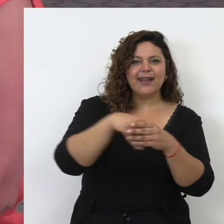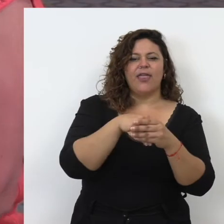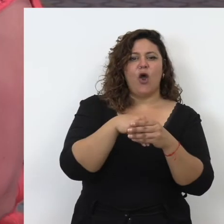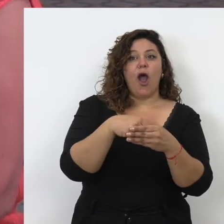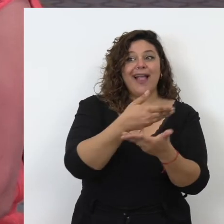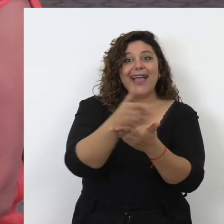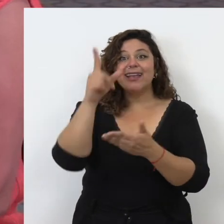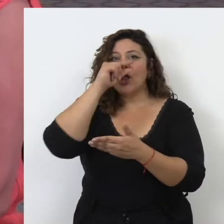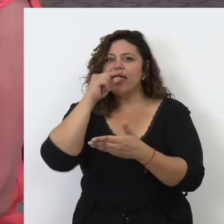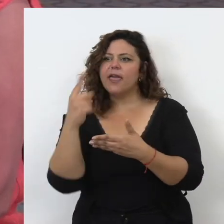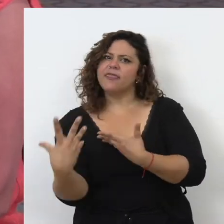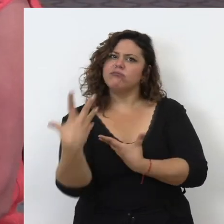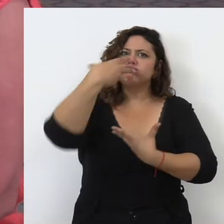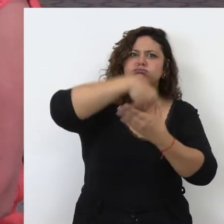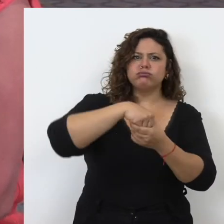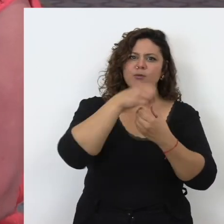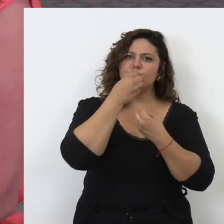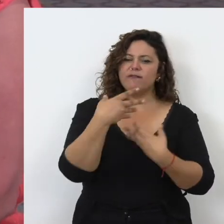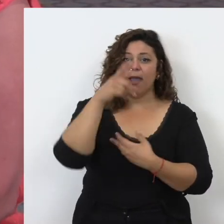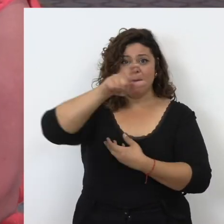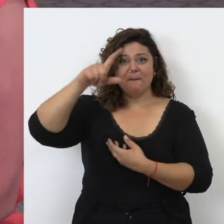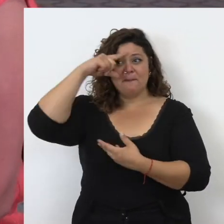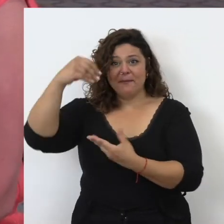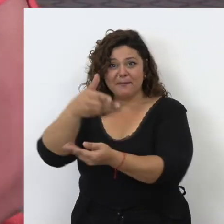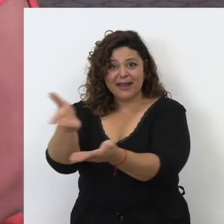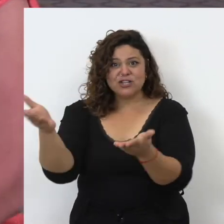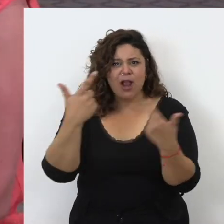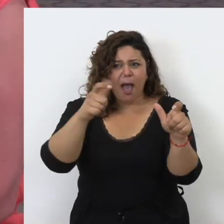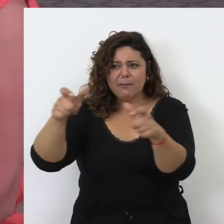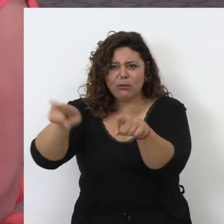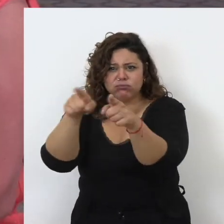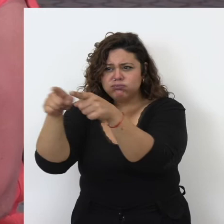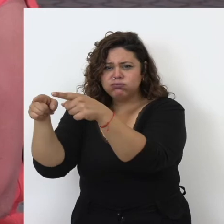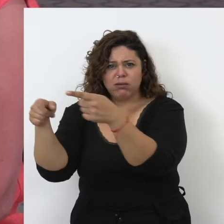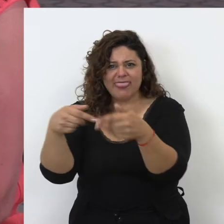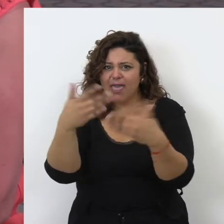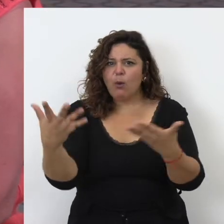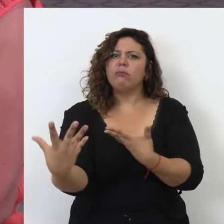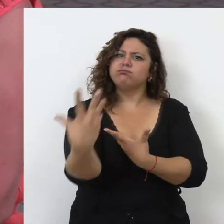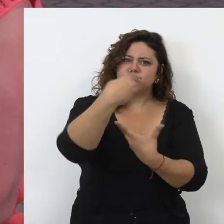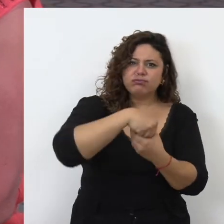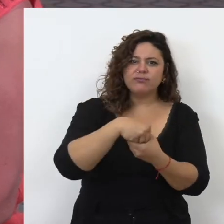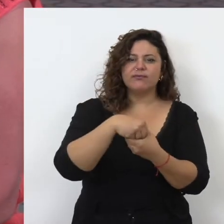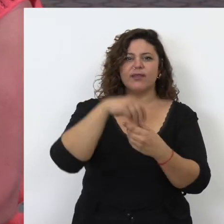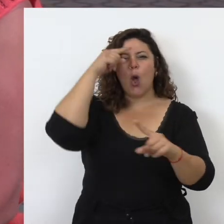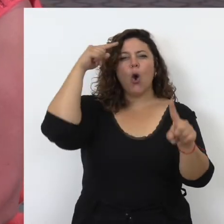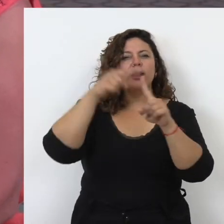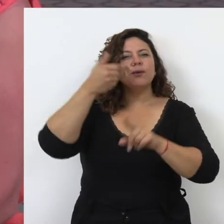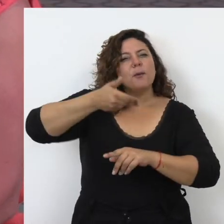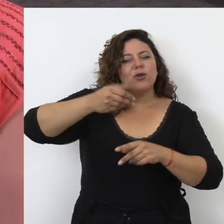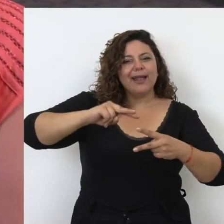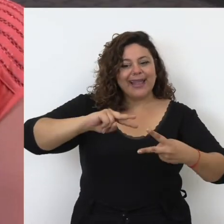acoge muy bien al resto de la ciencia al resto de sabios procedan de donde procedan. Hay una intención